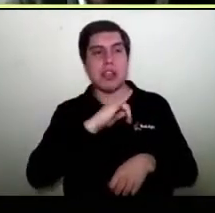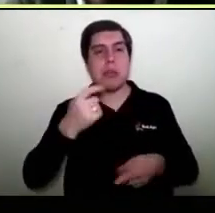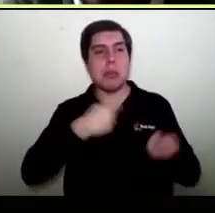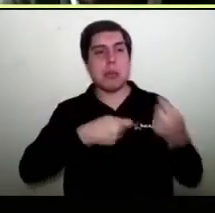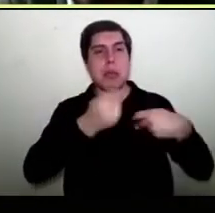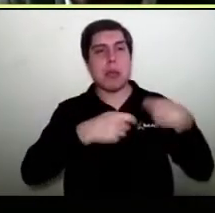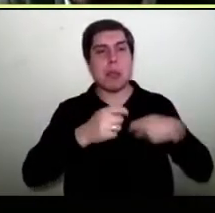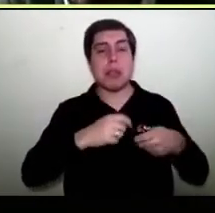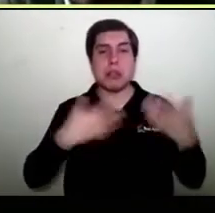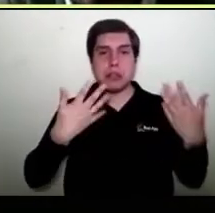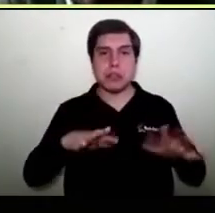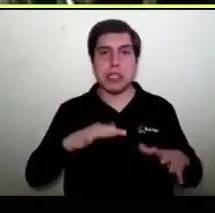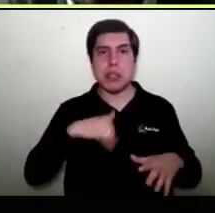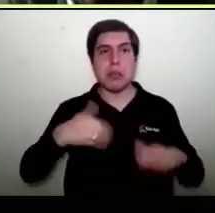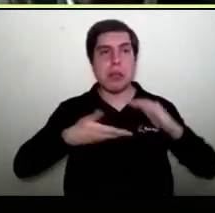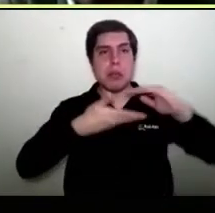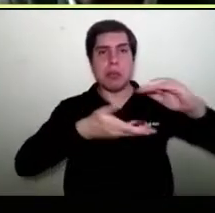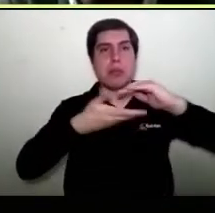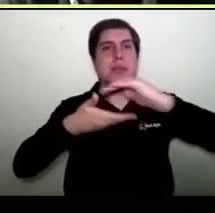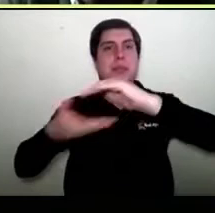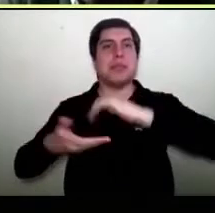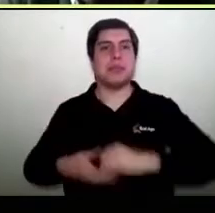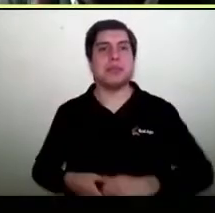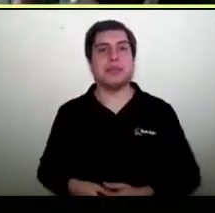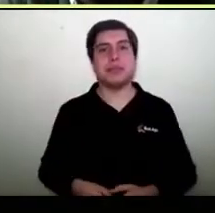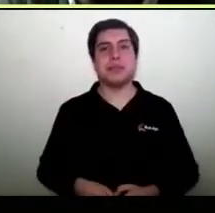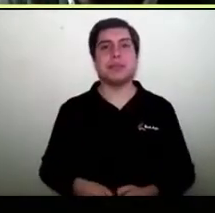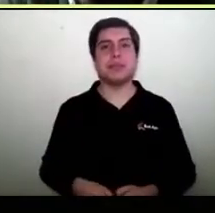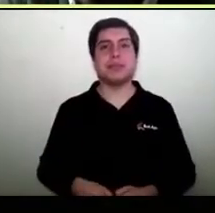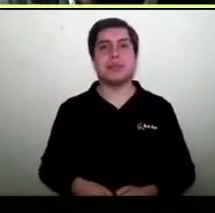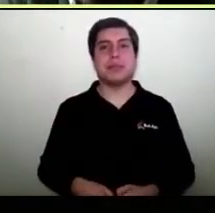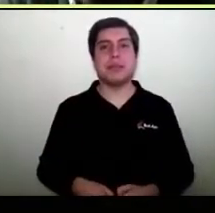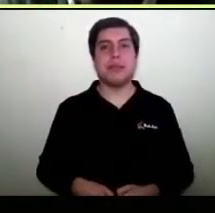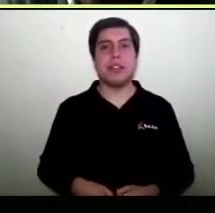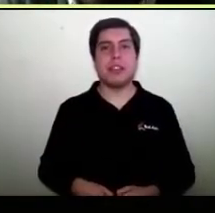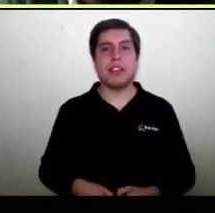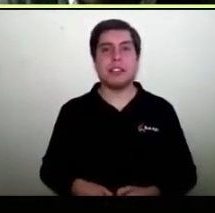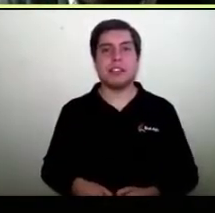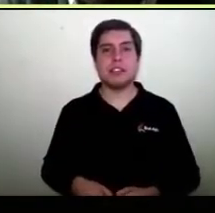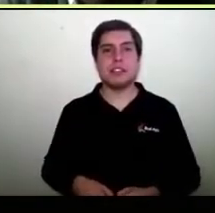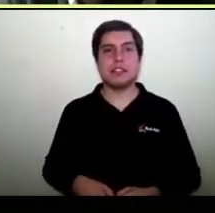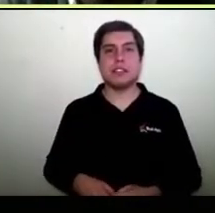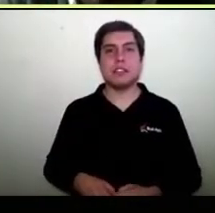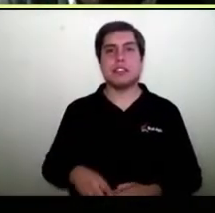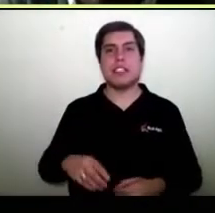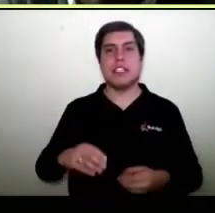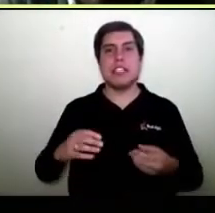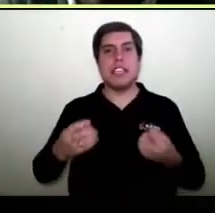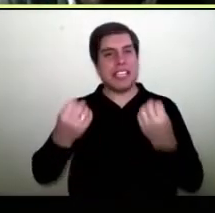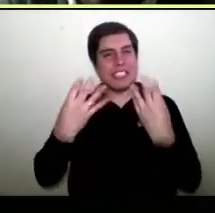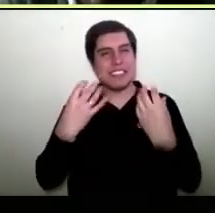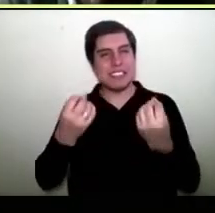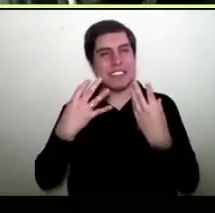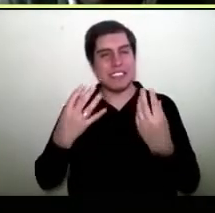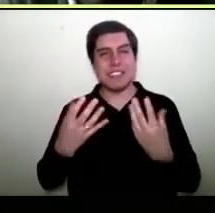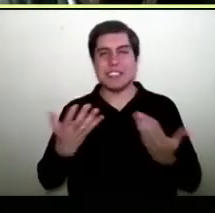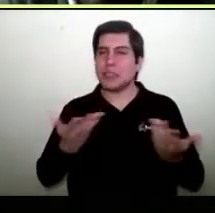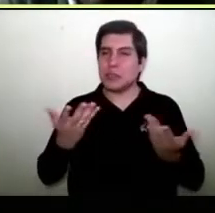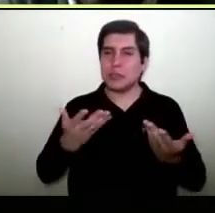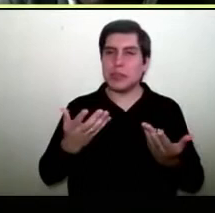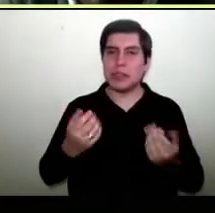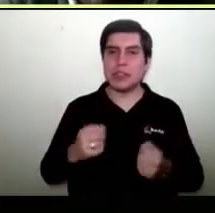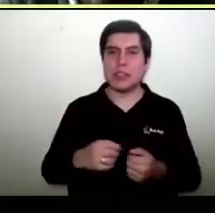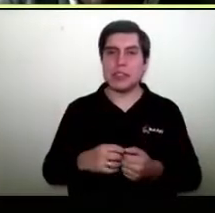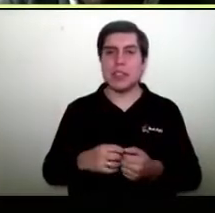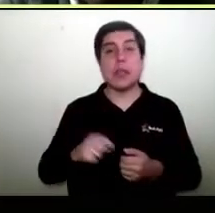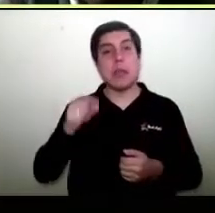Esa es la idea y ese es el concepto en el cual estamos. ¿Por qué en un mall virtual encontramos educación? Porque los marketplaces entregan